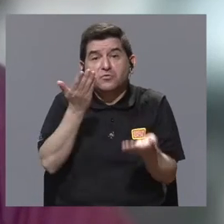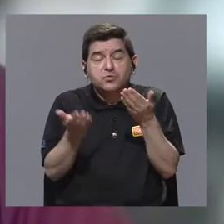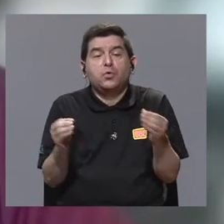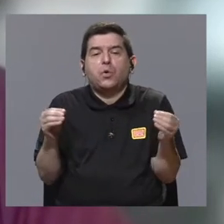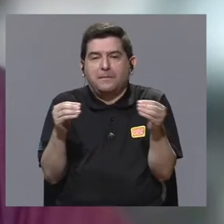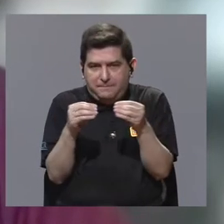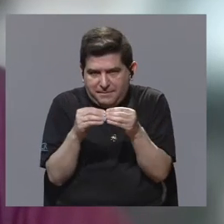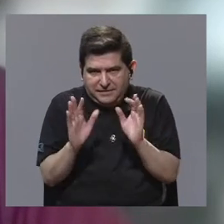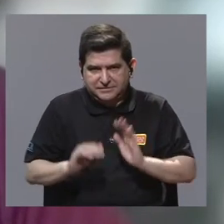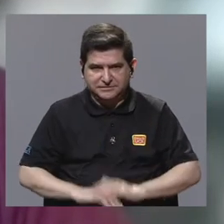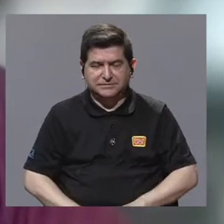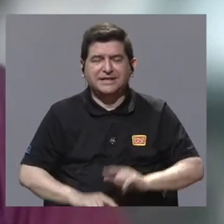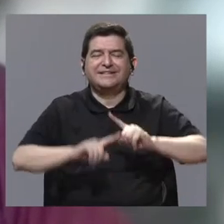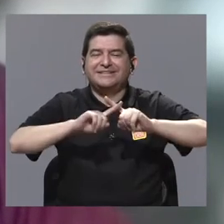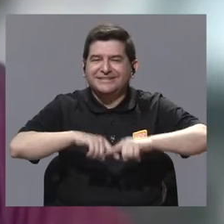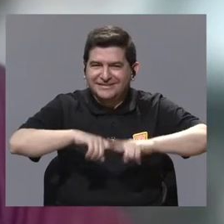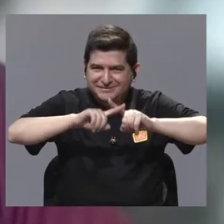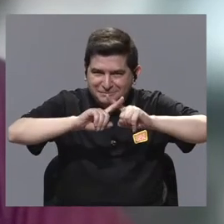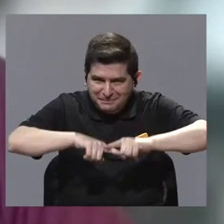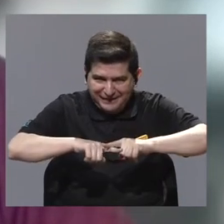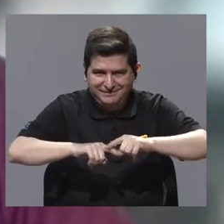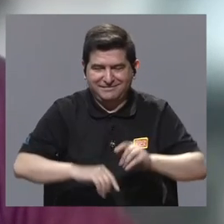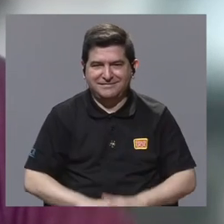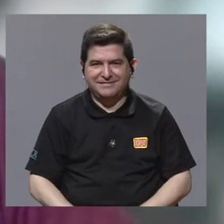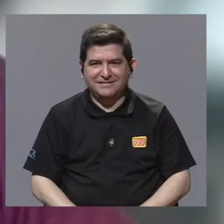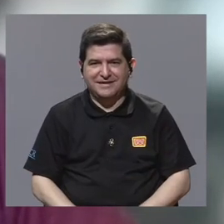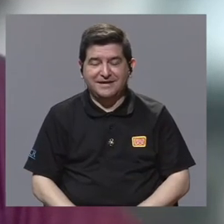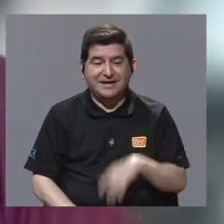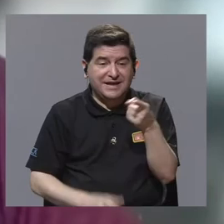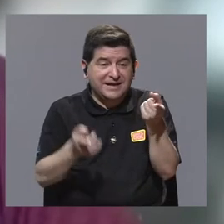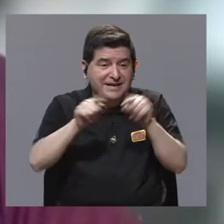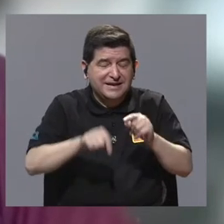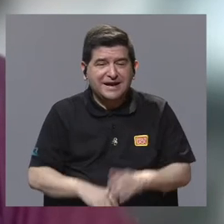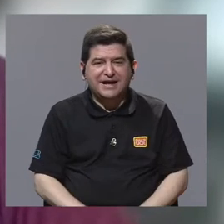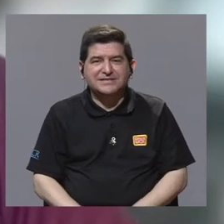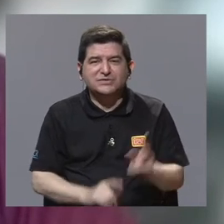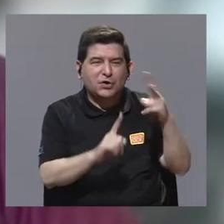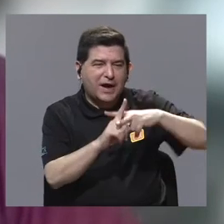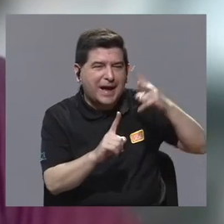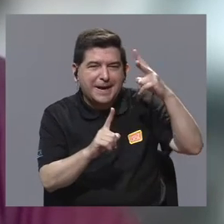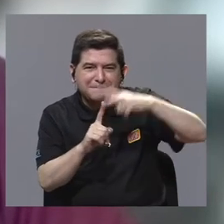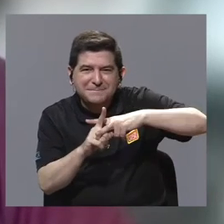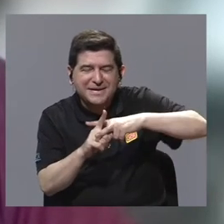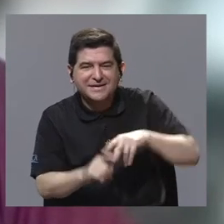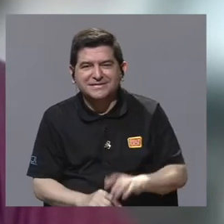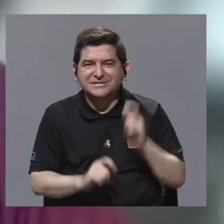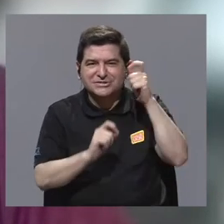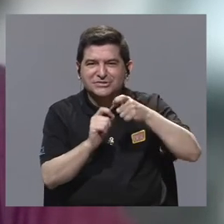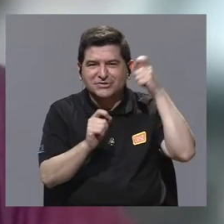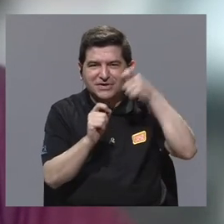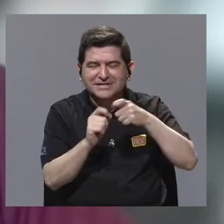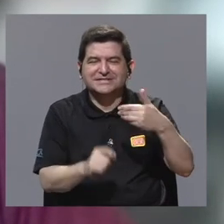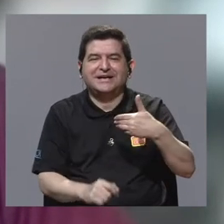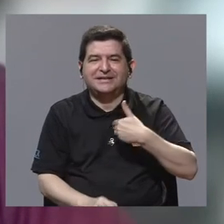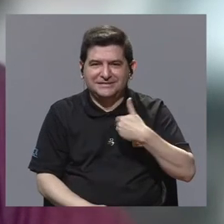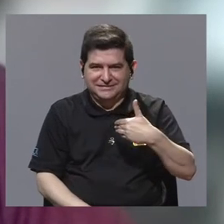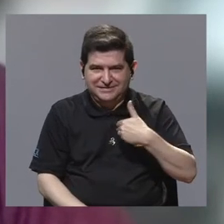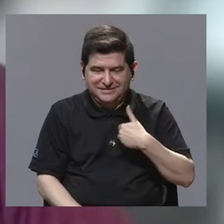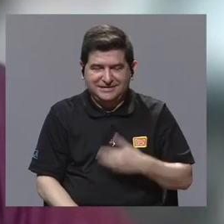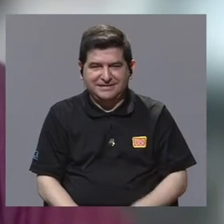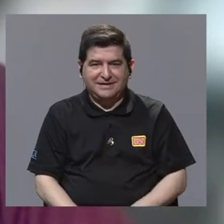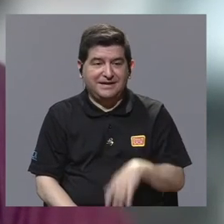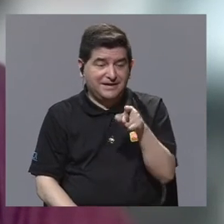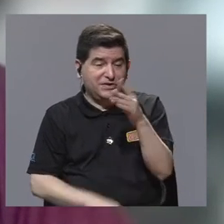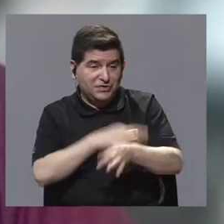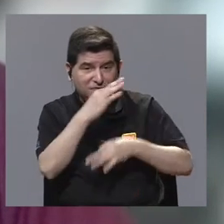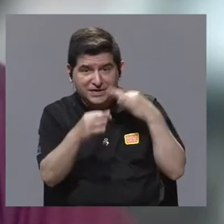el futuro lleguemos a hacer un poco más. Todo depende de la concentración, de la aplicación que se tenga